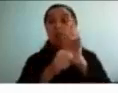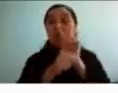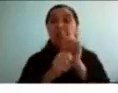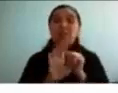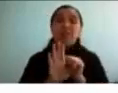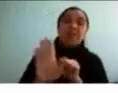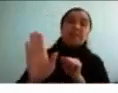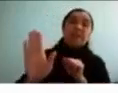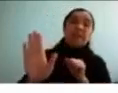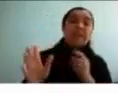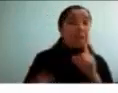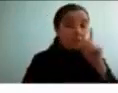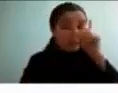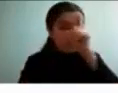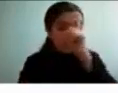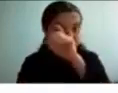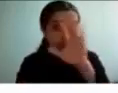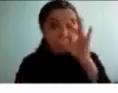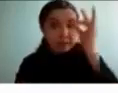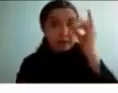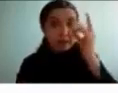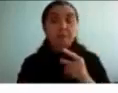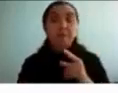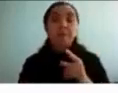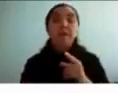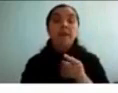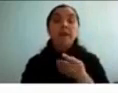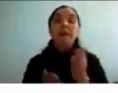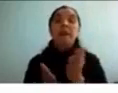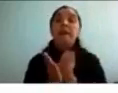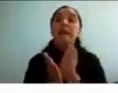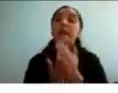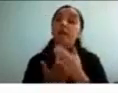en cuanto al tratamiento del TDAH pues obviamente